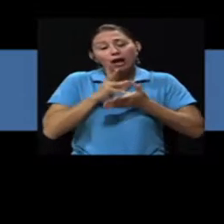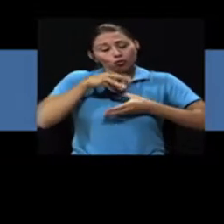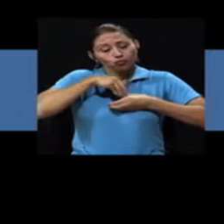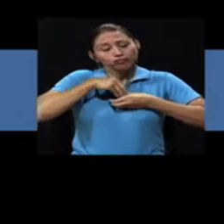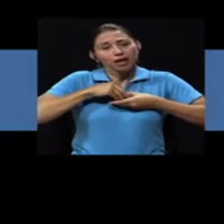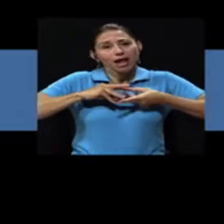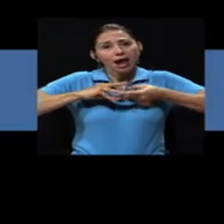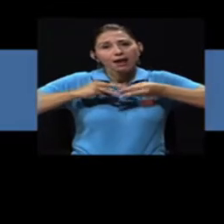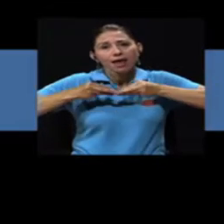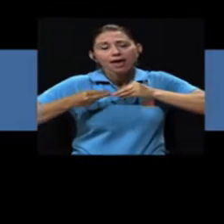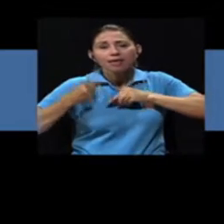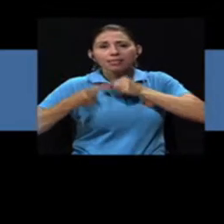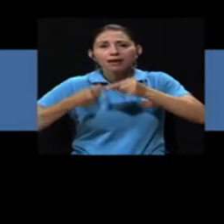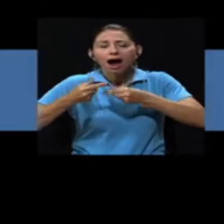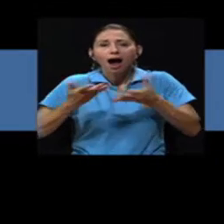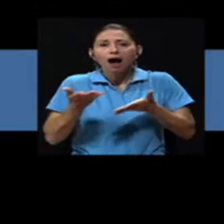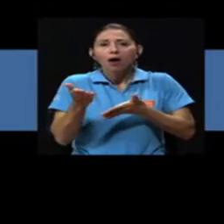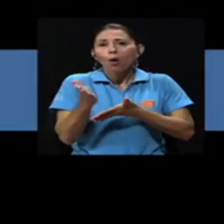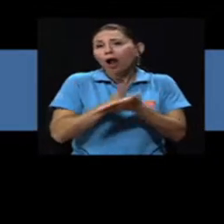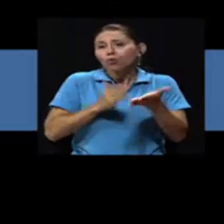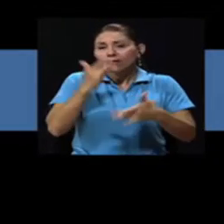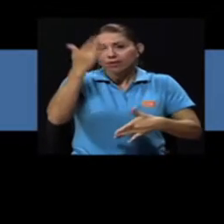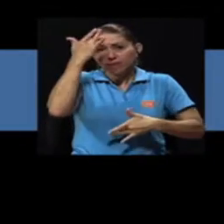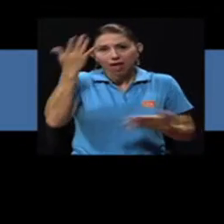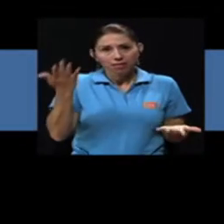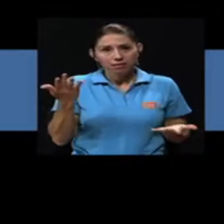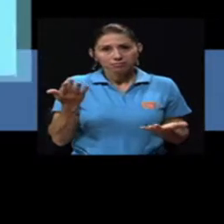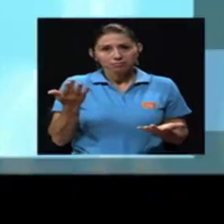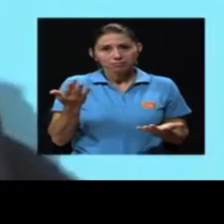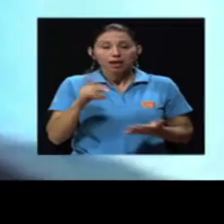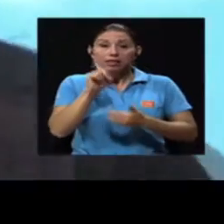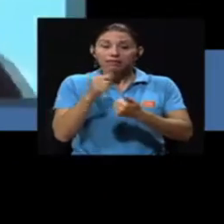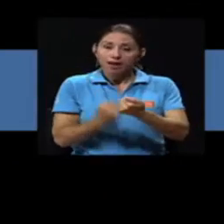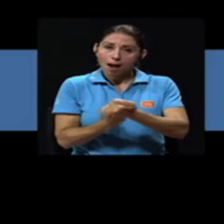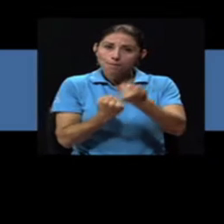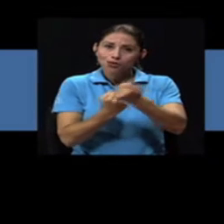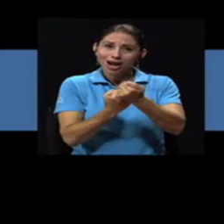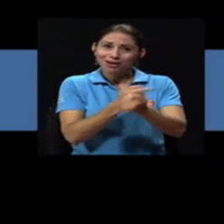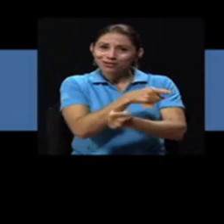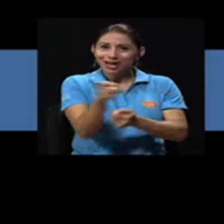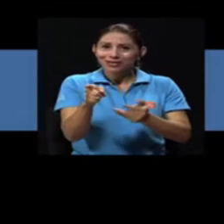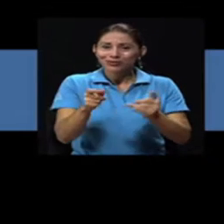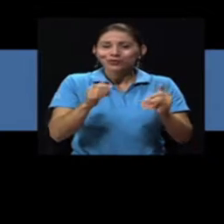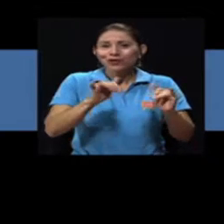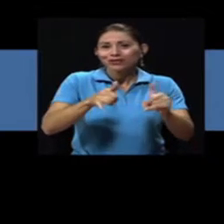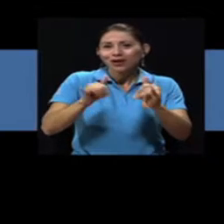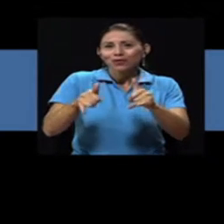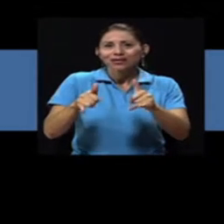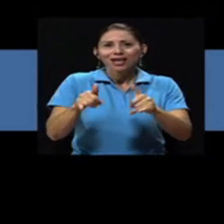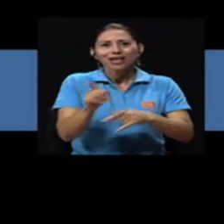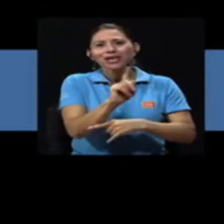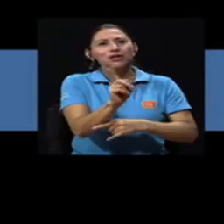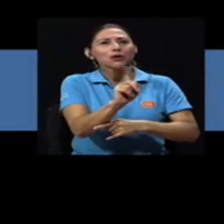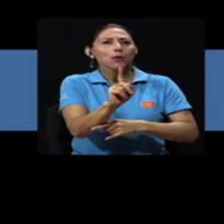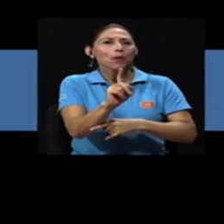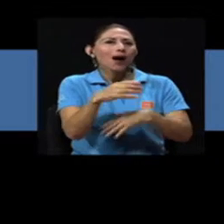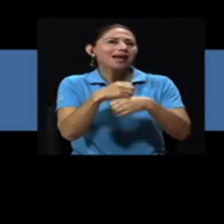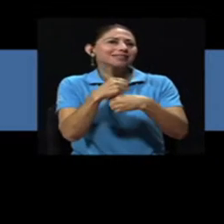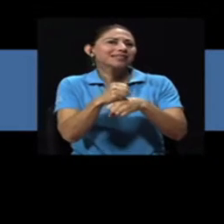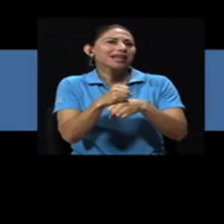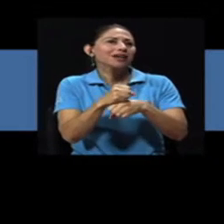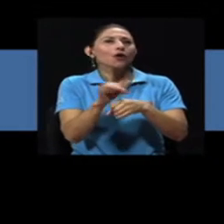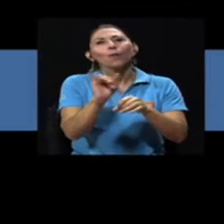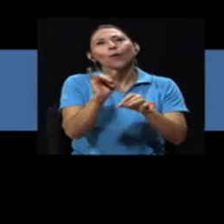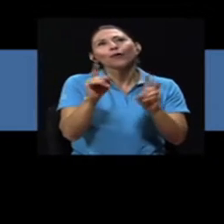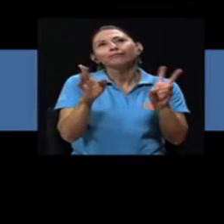la genética o porque tienen alguna enfermedad. Apoyarlos cuando están jugando y no hacer la playaza